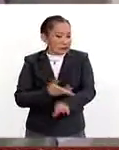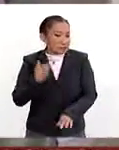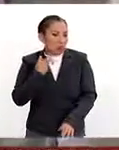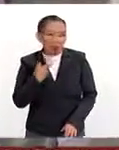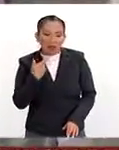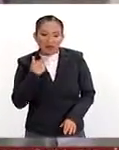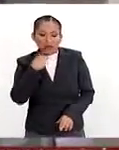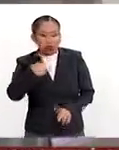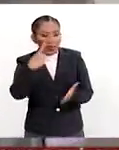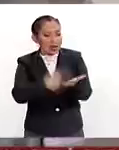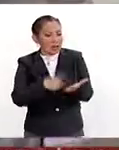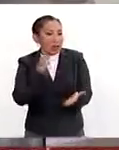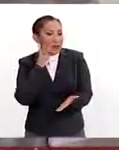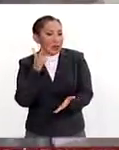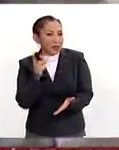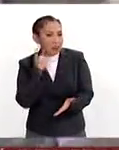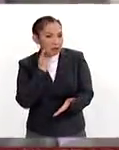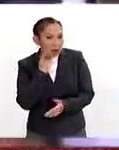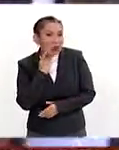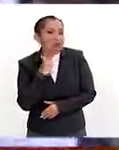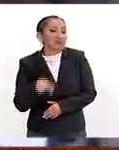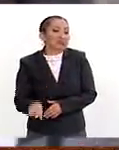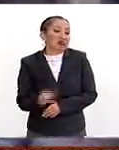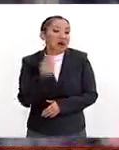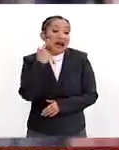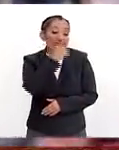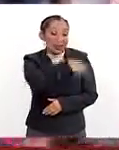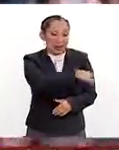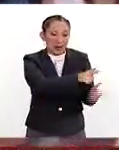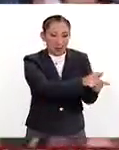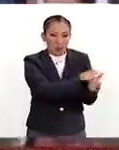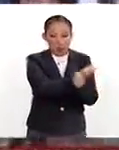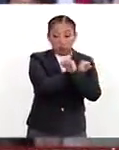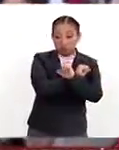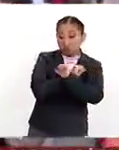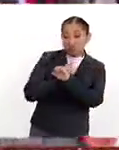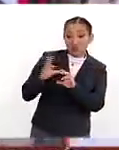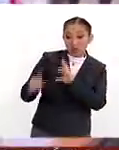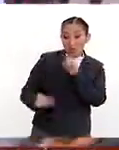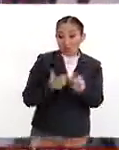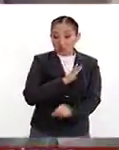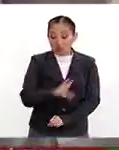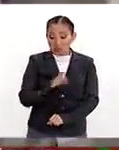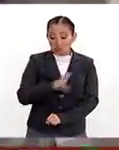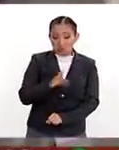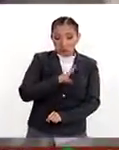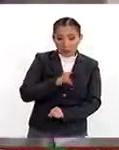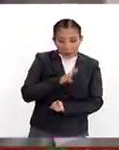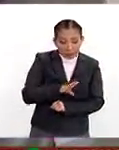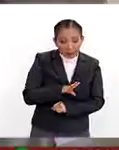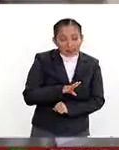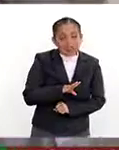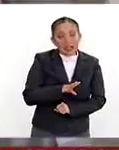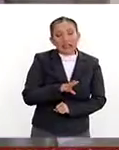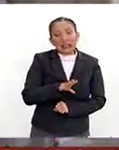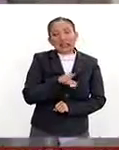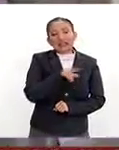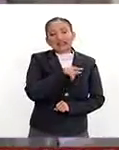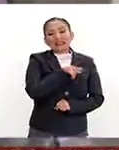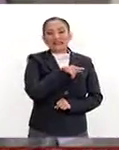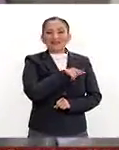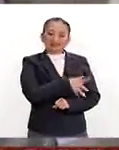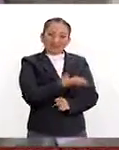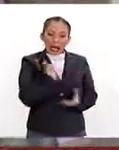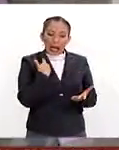en el Congreso, y obviamente la resistencia de este sector, que si bien